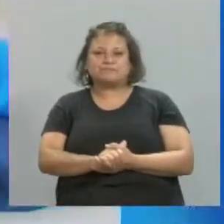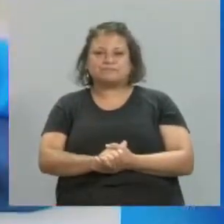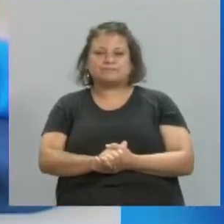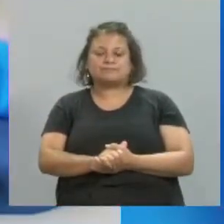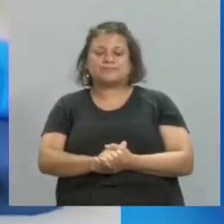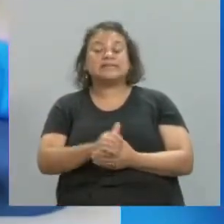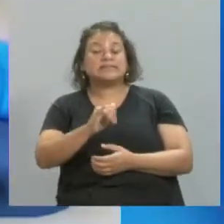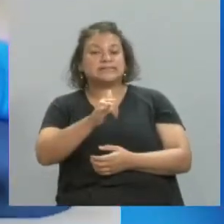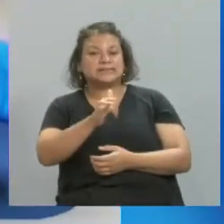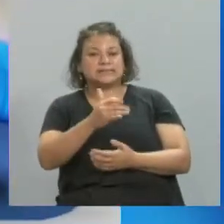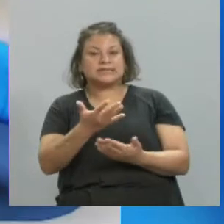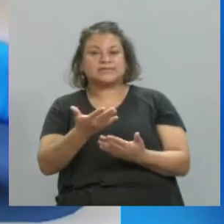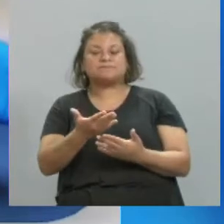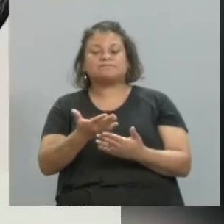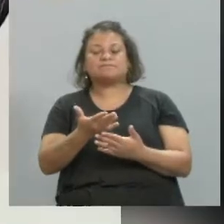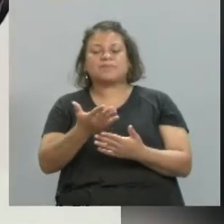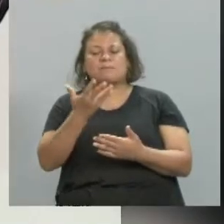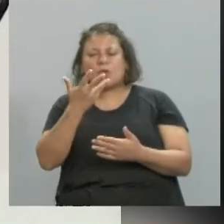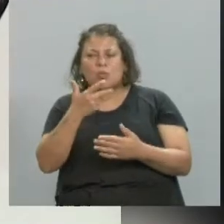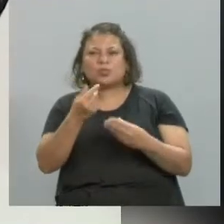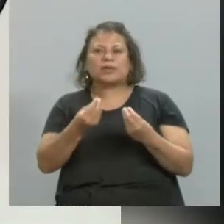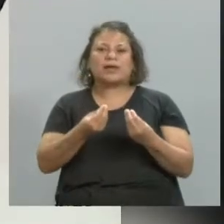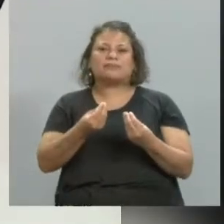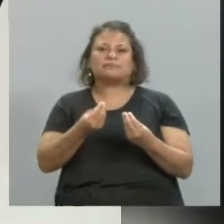Bueno, sí, me gusta hacer un trabajo, digamos,